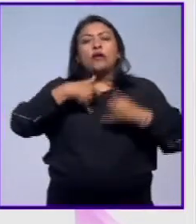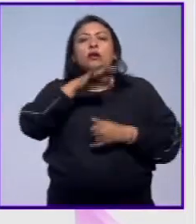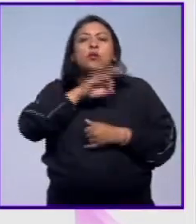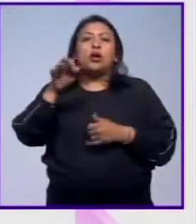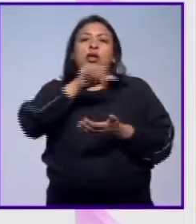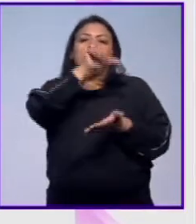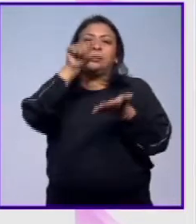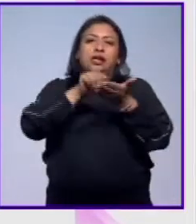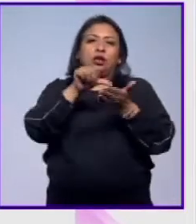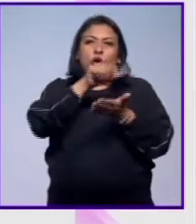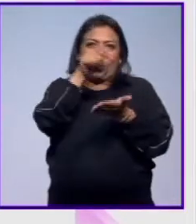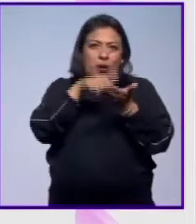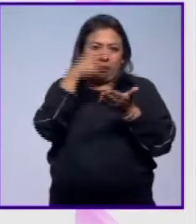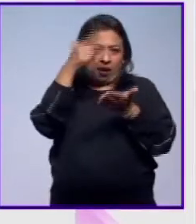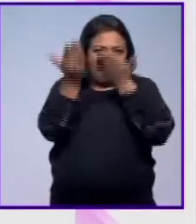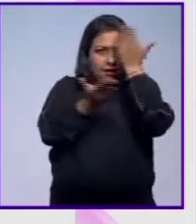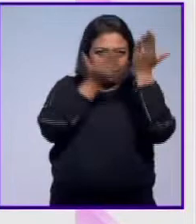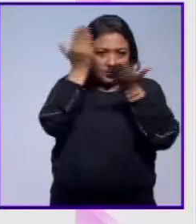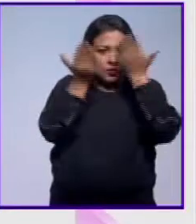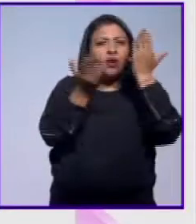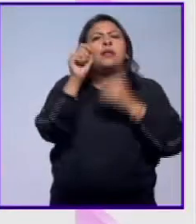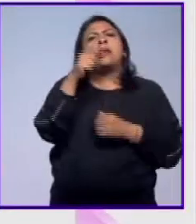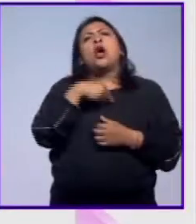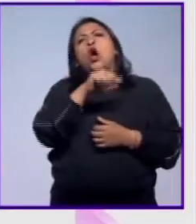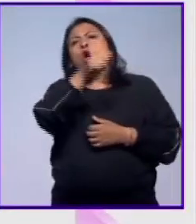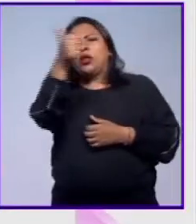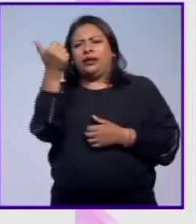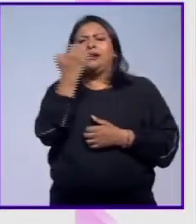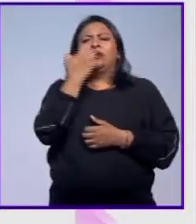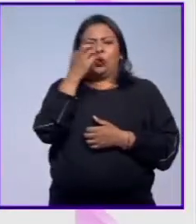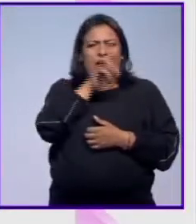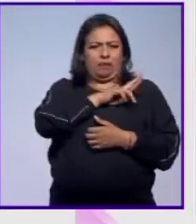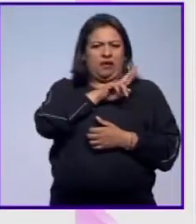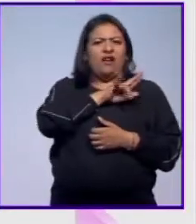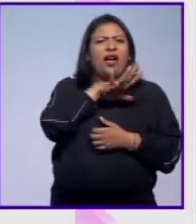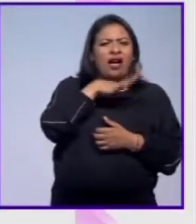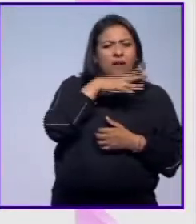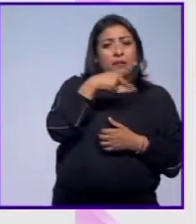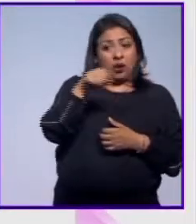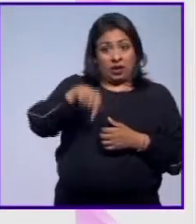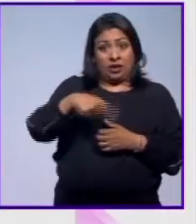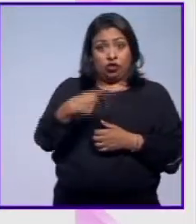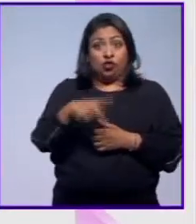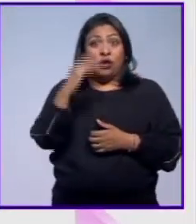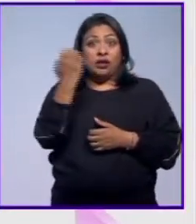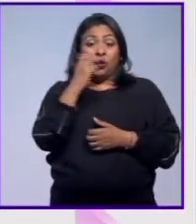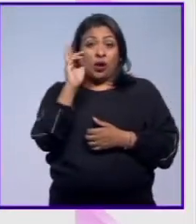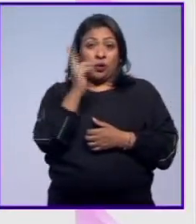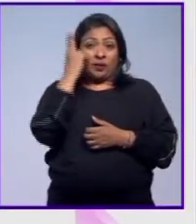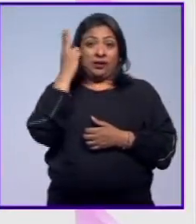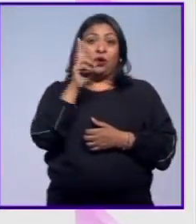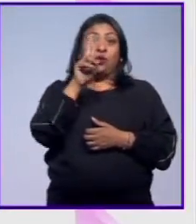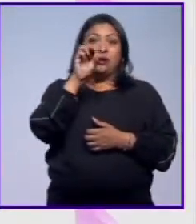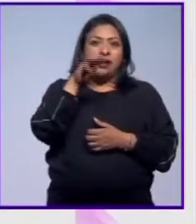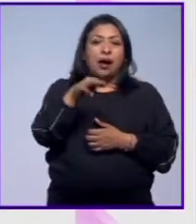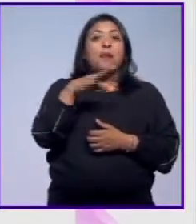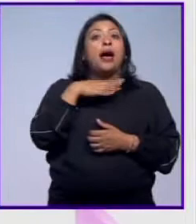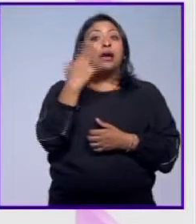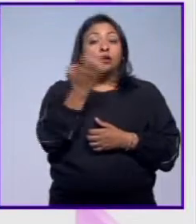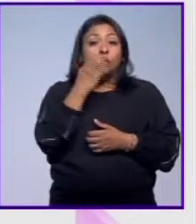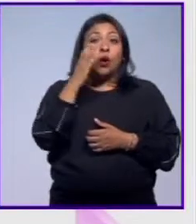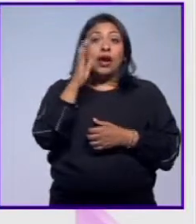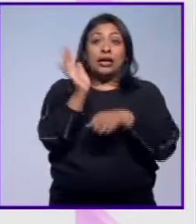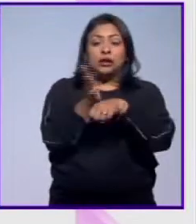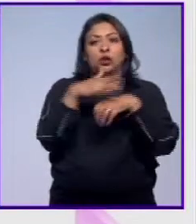un centro donde estudiar. Además de, bueno, hay escuelas privadas, pero esta es una escuela universitaria, que es la UNAM, que en universidad tenga una escuela de cine,